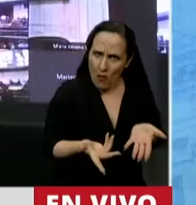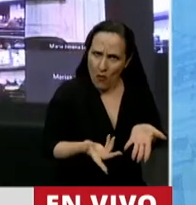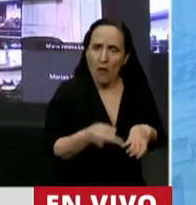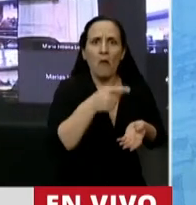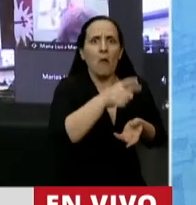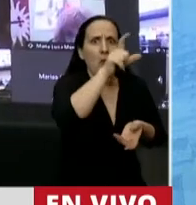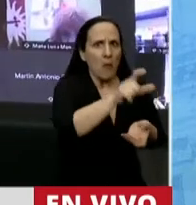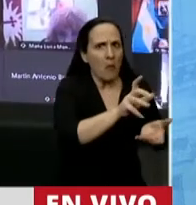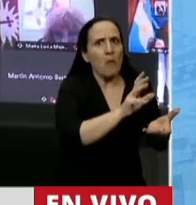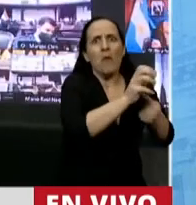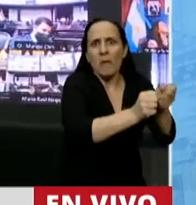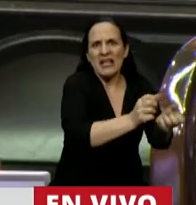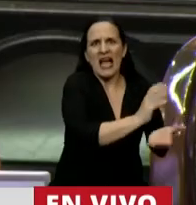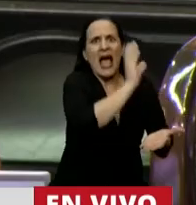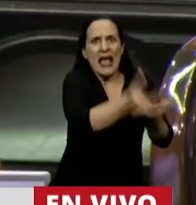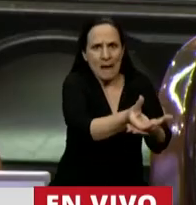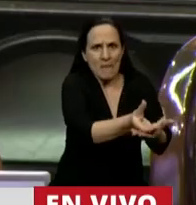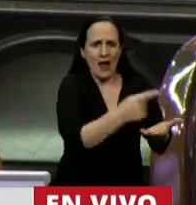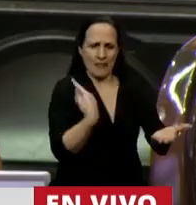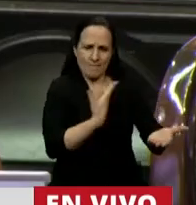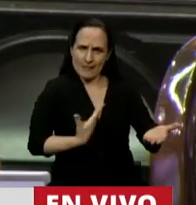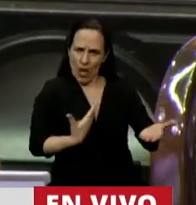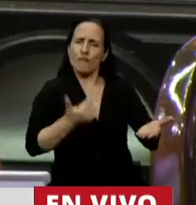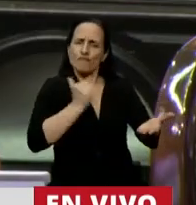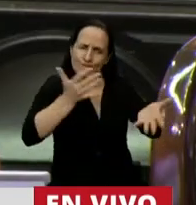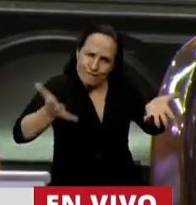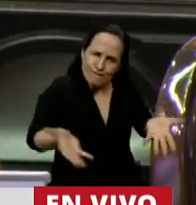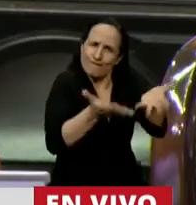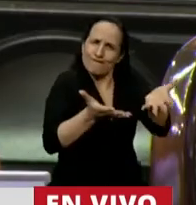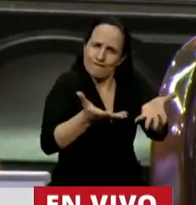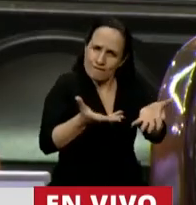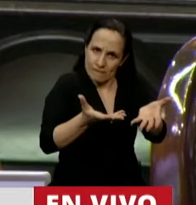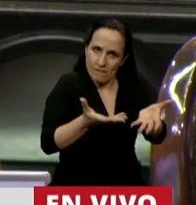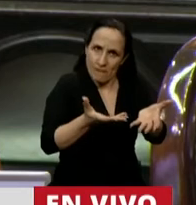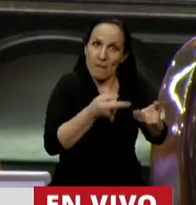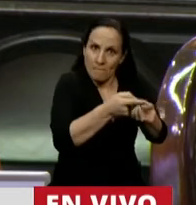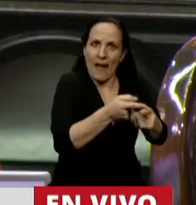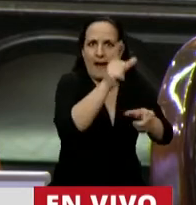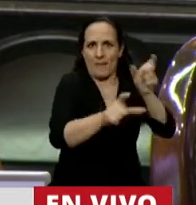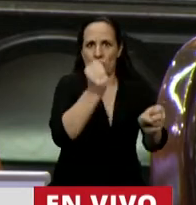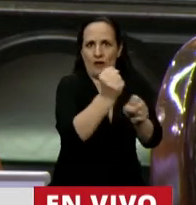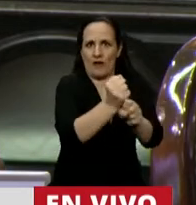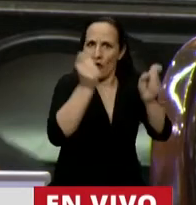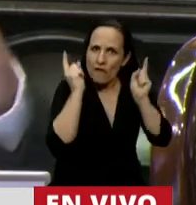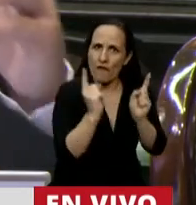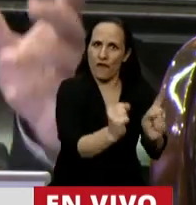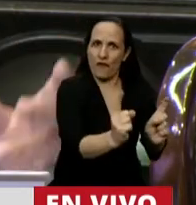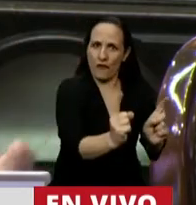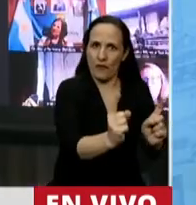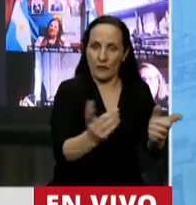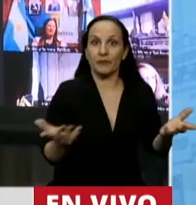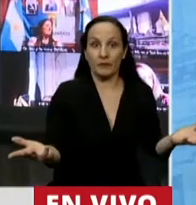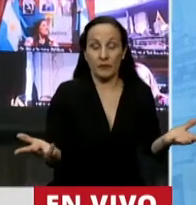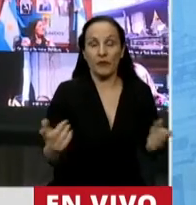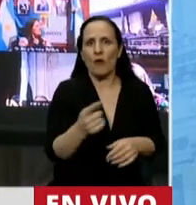apoye al que invierte, un Estado que apoye a conservar las fuentes de trabajo. Y ahí inscribimos